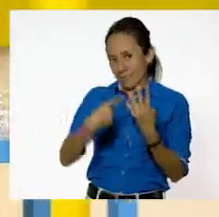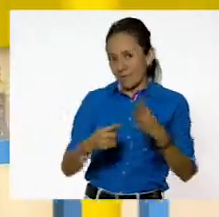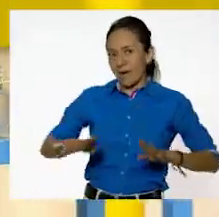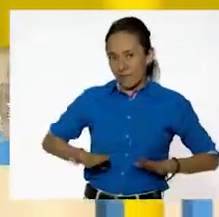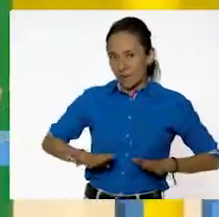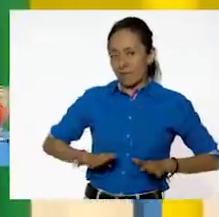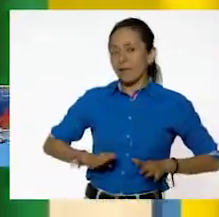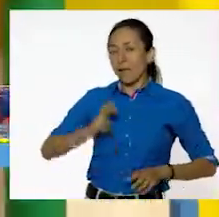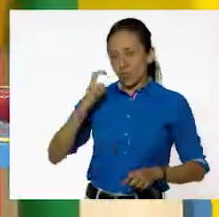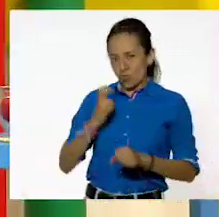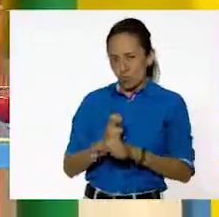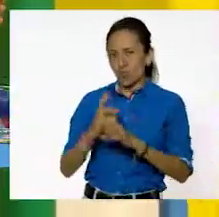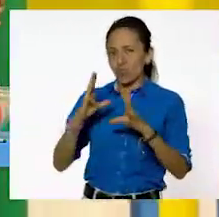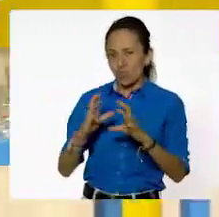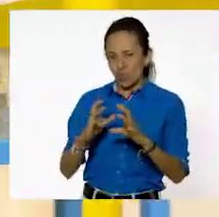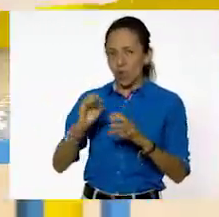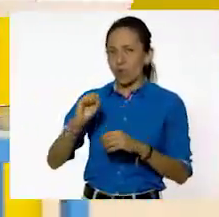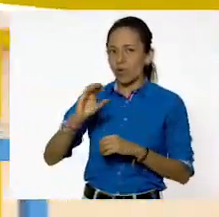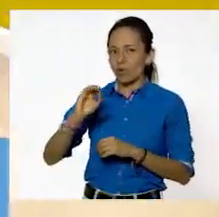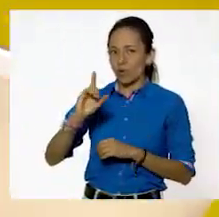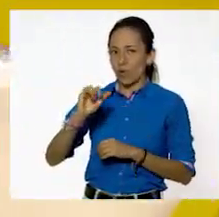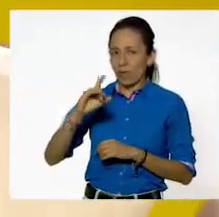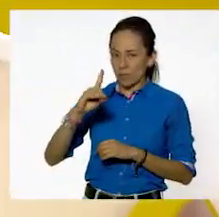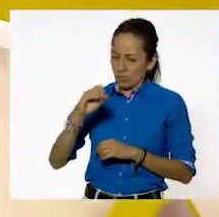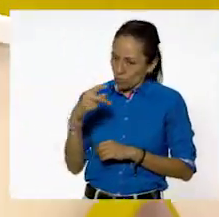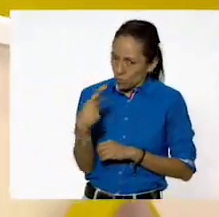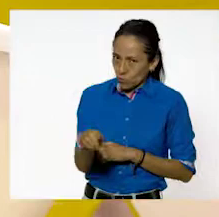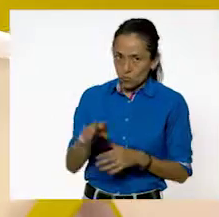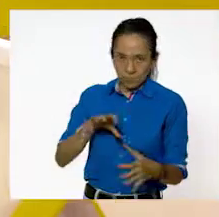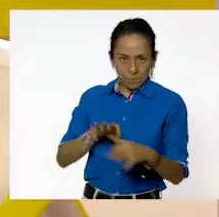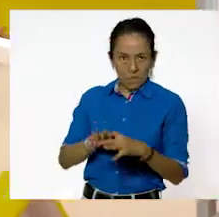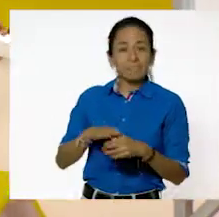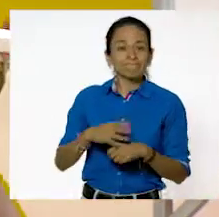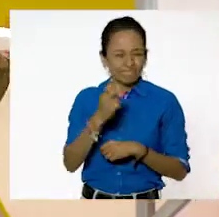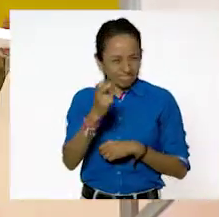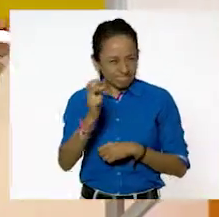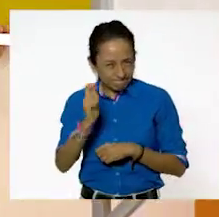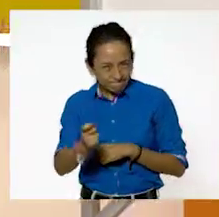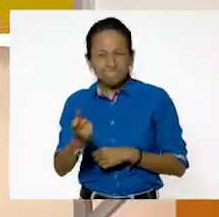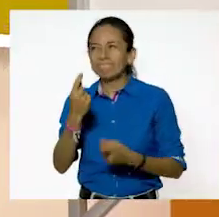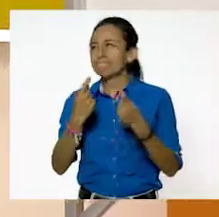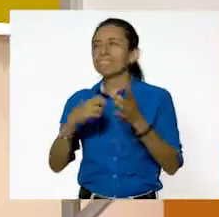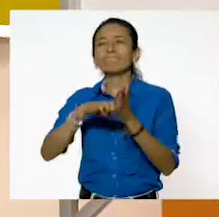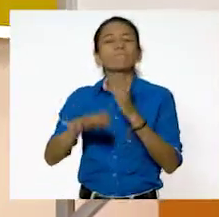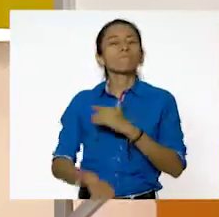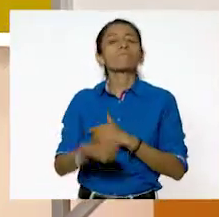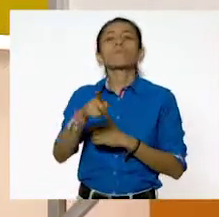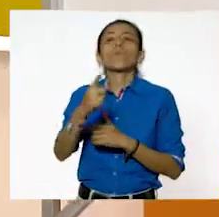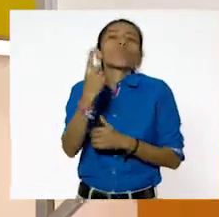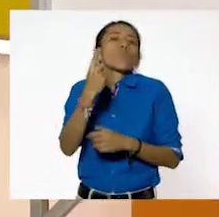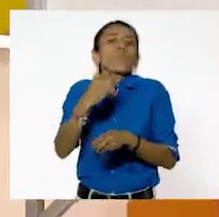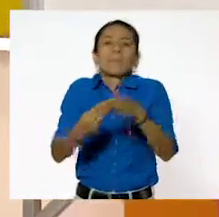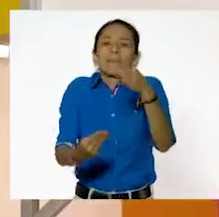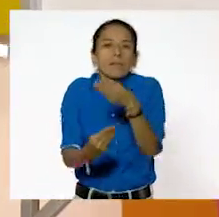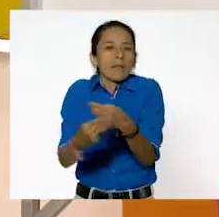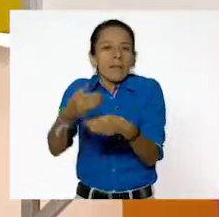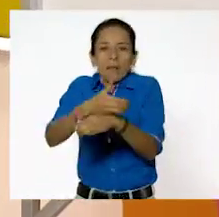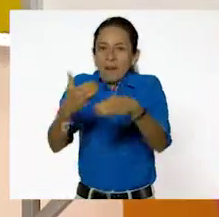algunos sólidos y precisamente voy a retomar el tema que acabas de mencionar. Cuando, por ejemplo, un sólido lo queremos